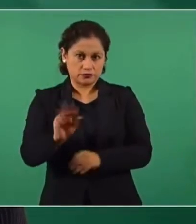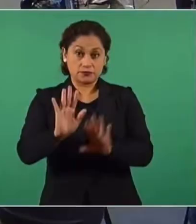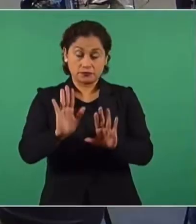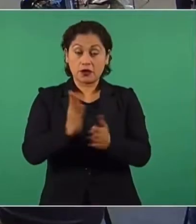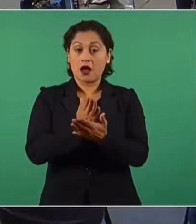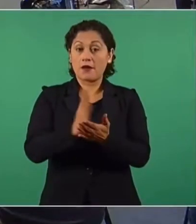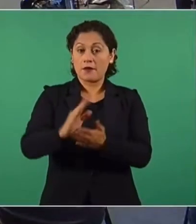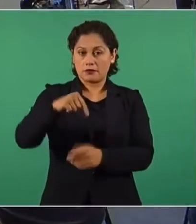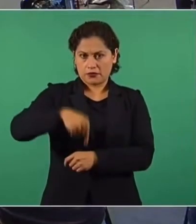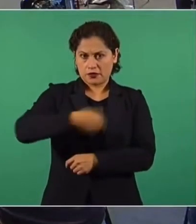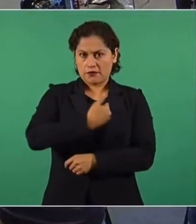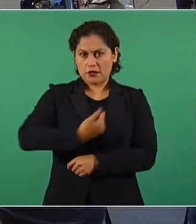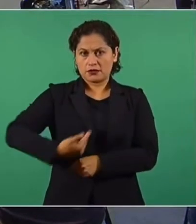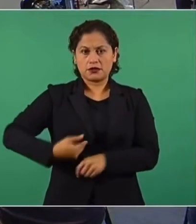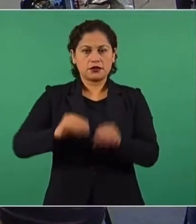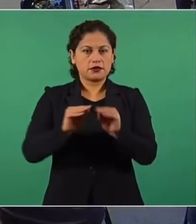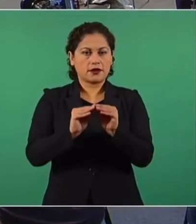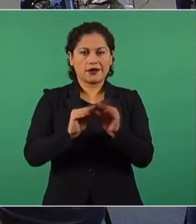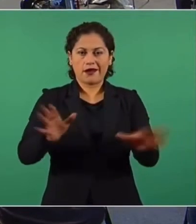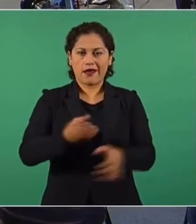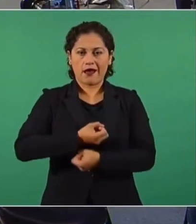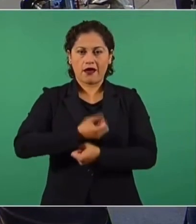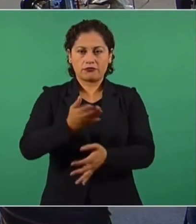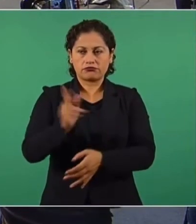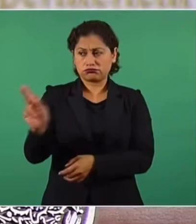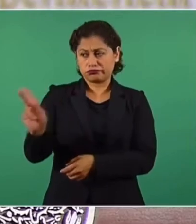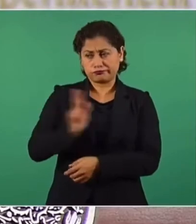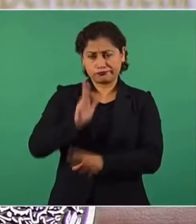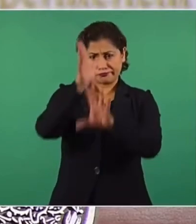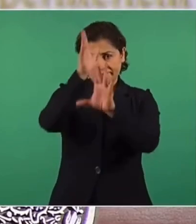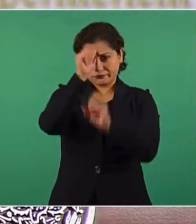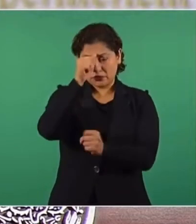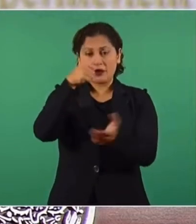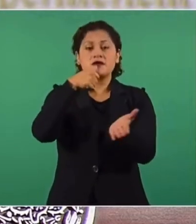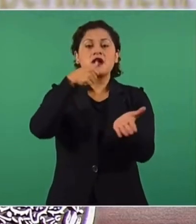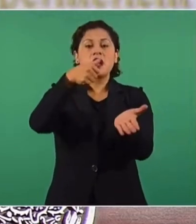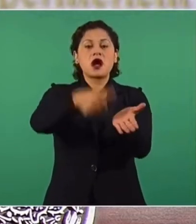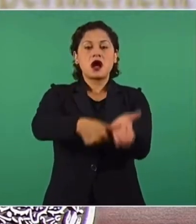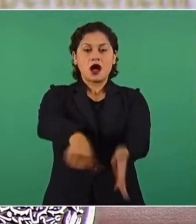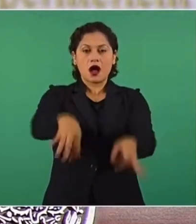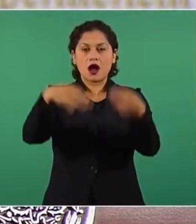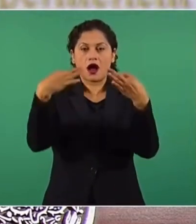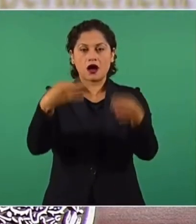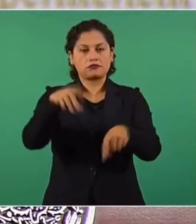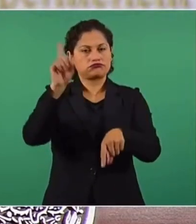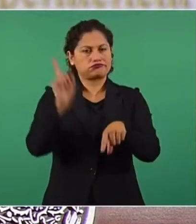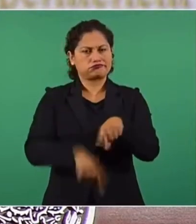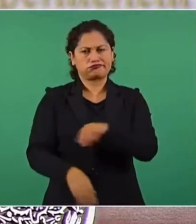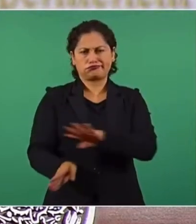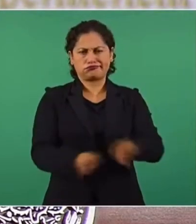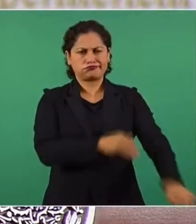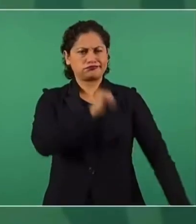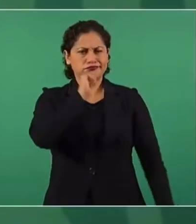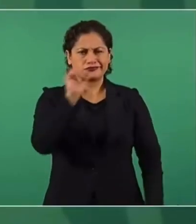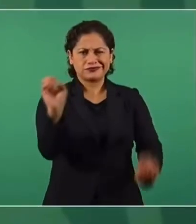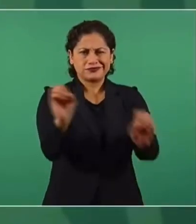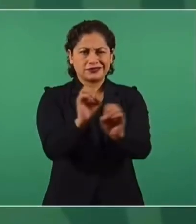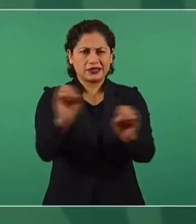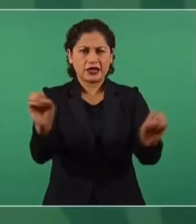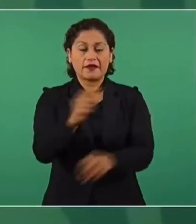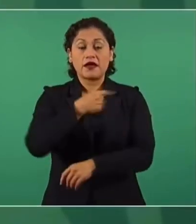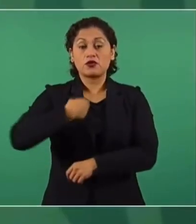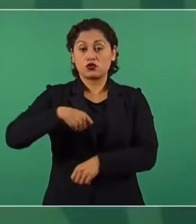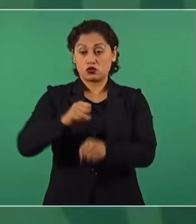yo estoy totalmente de acuerdo, la carta no existe, se elimina. Lo que menos queremos, insisto, como Secretaría de Educación